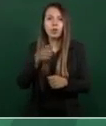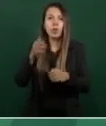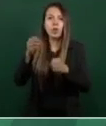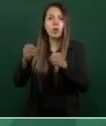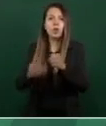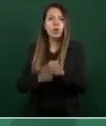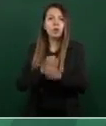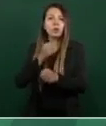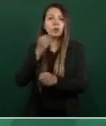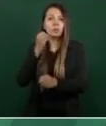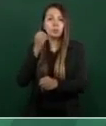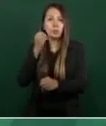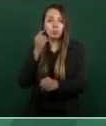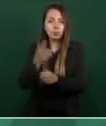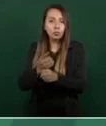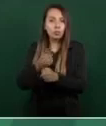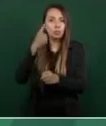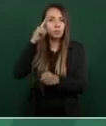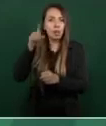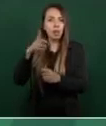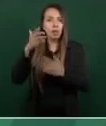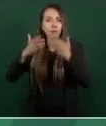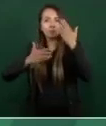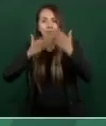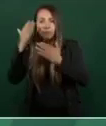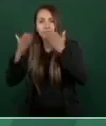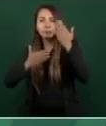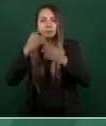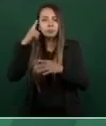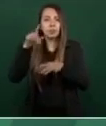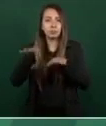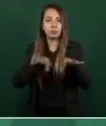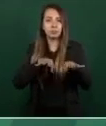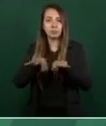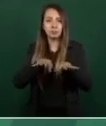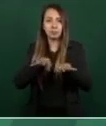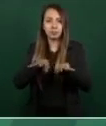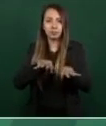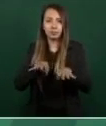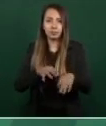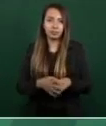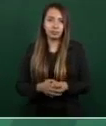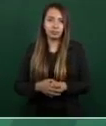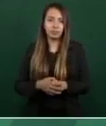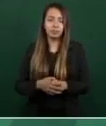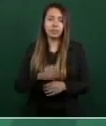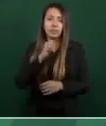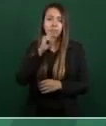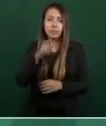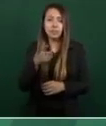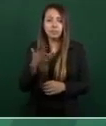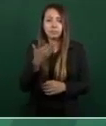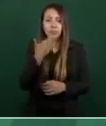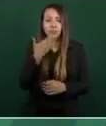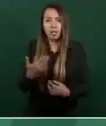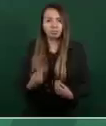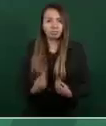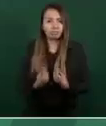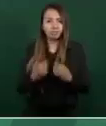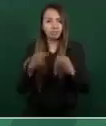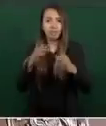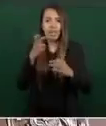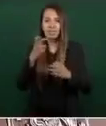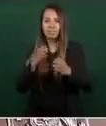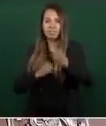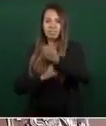de estudio y de trabajo y que haya bienestar. Esa es la base